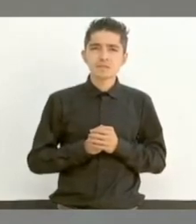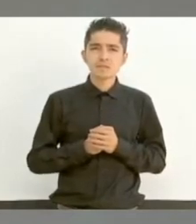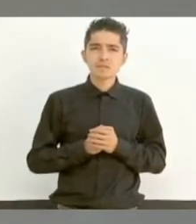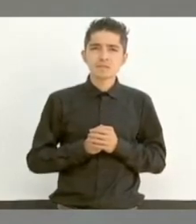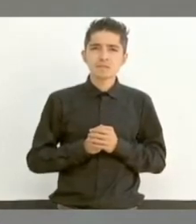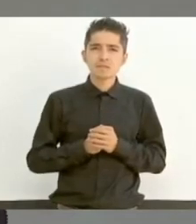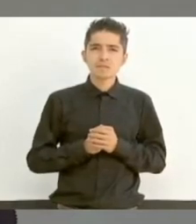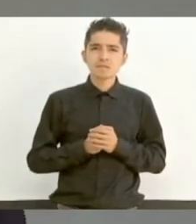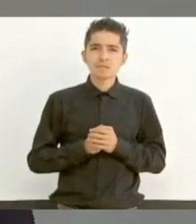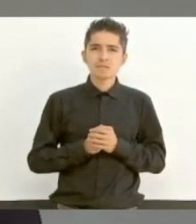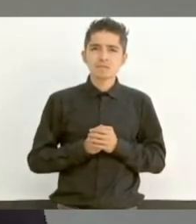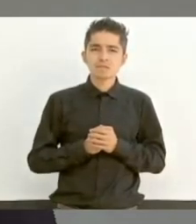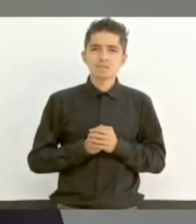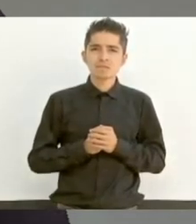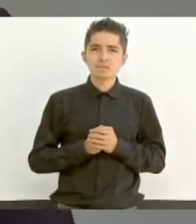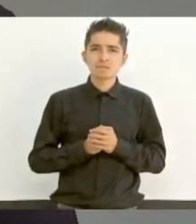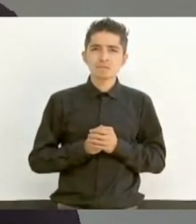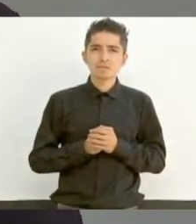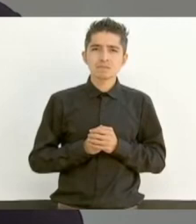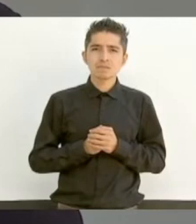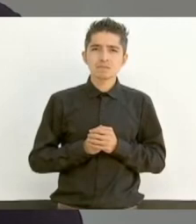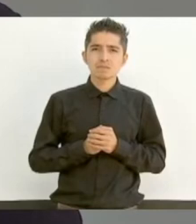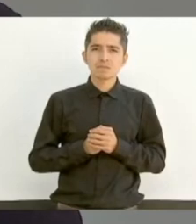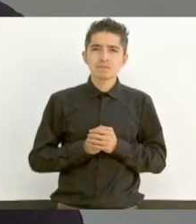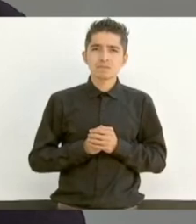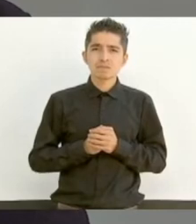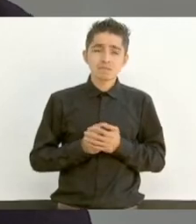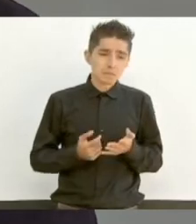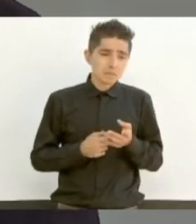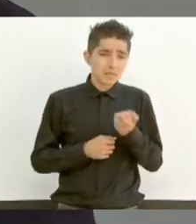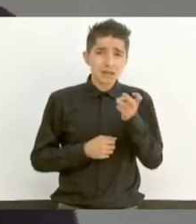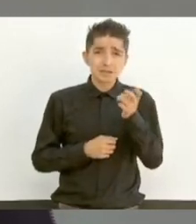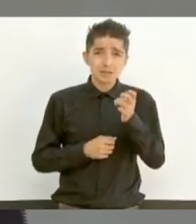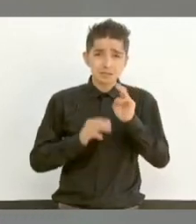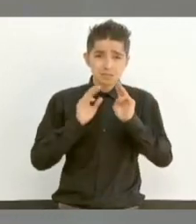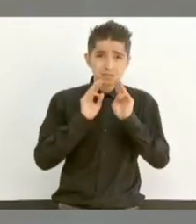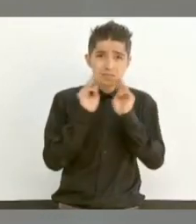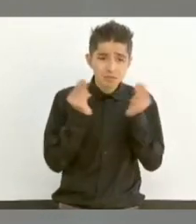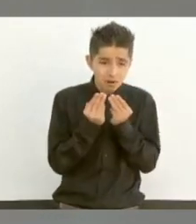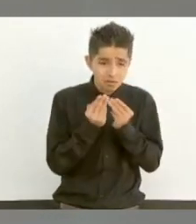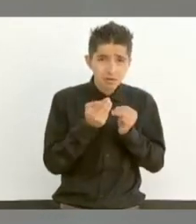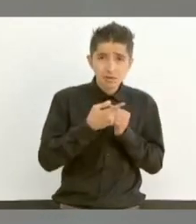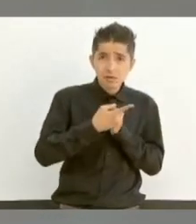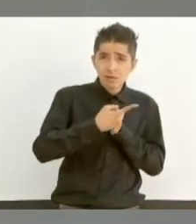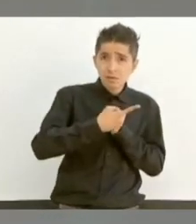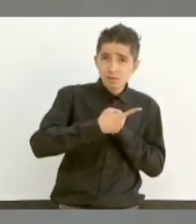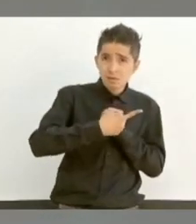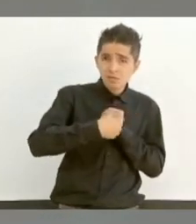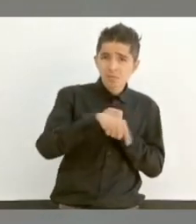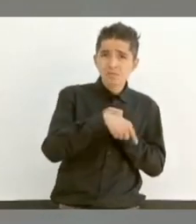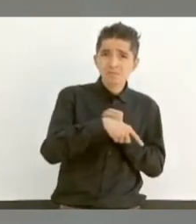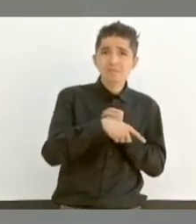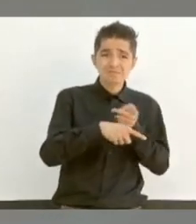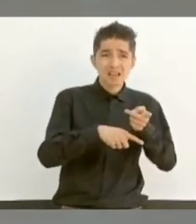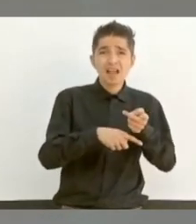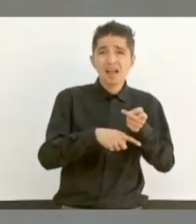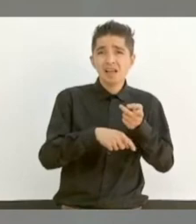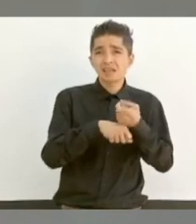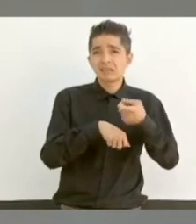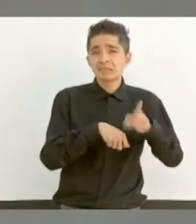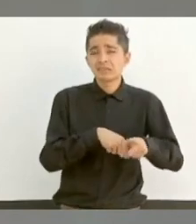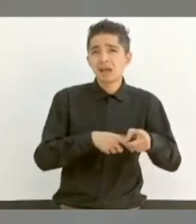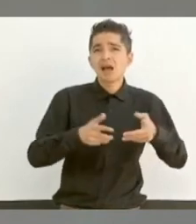este tipo de tragedias,